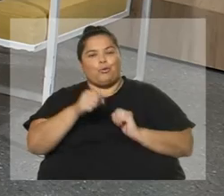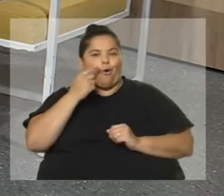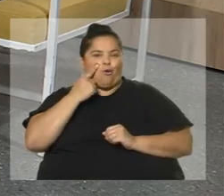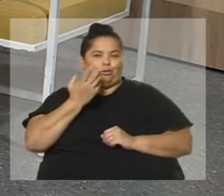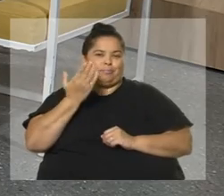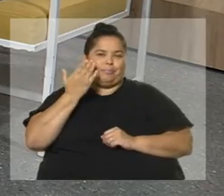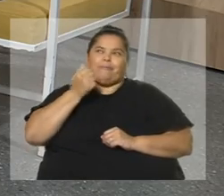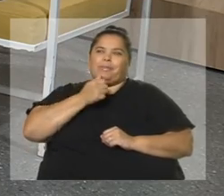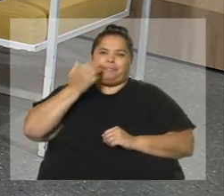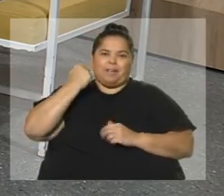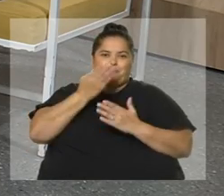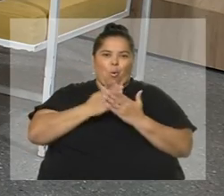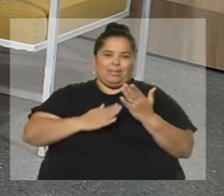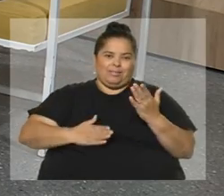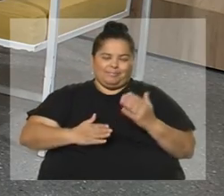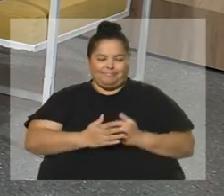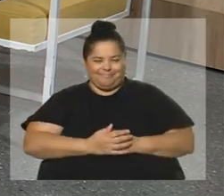Exacto. Plazer total, Igualmente, muchas gracias.